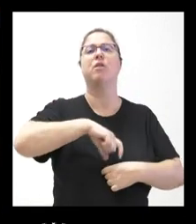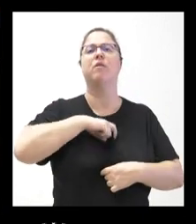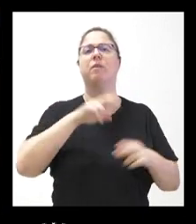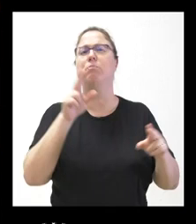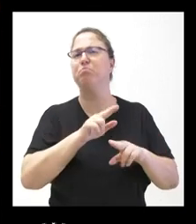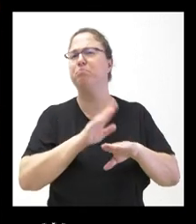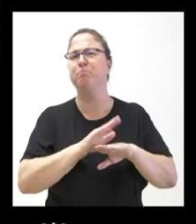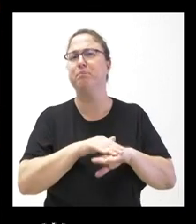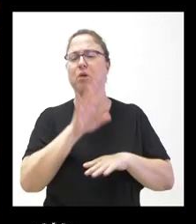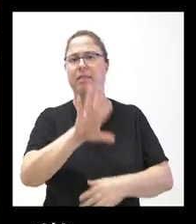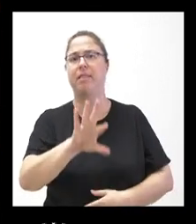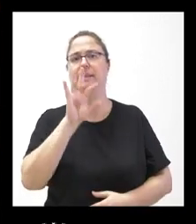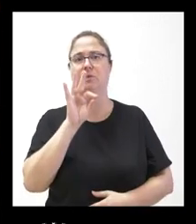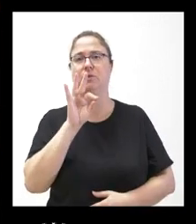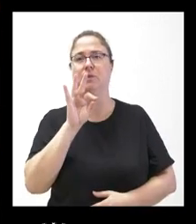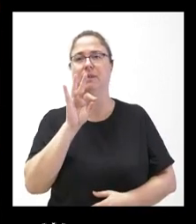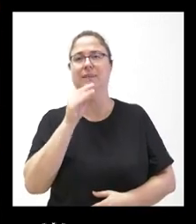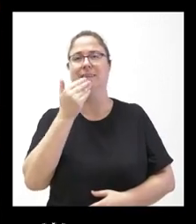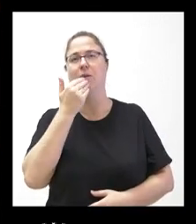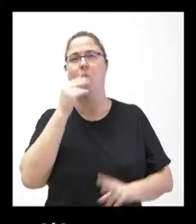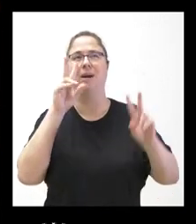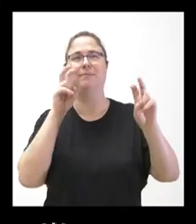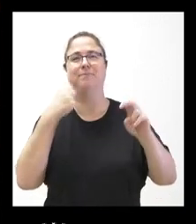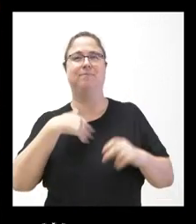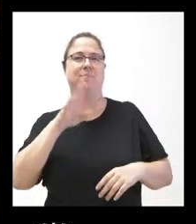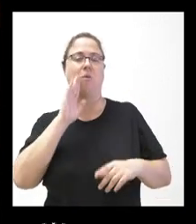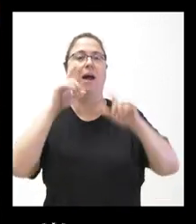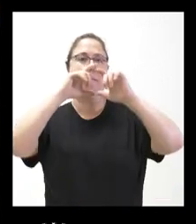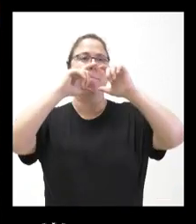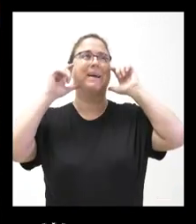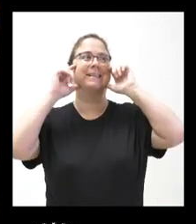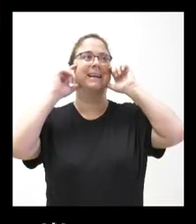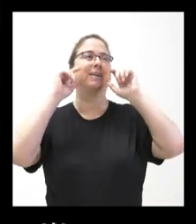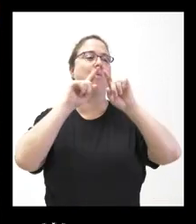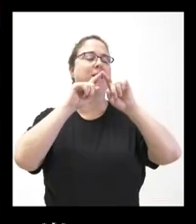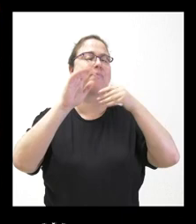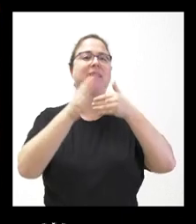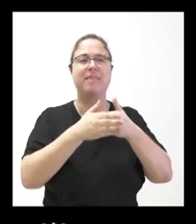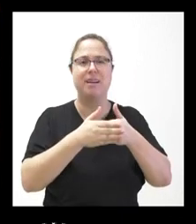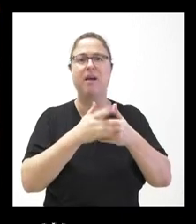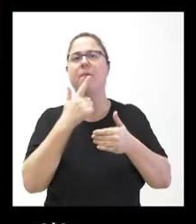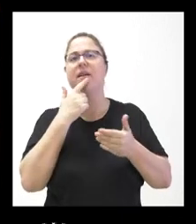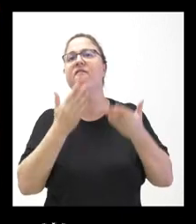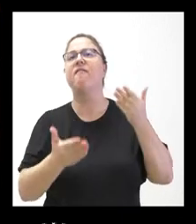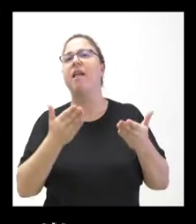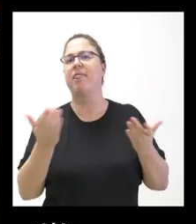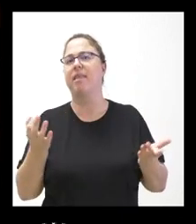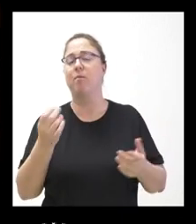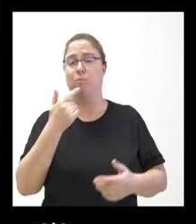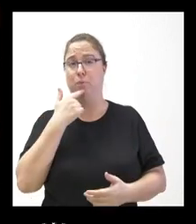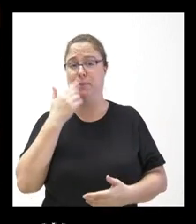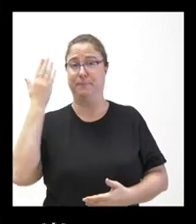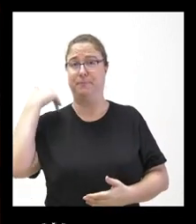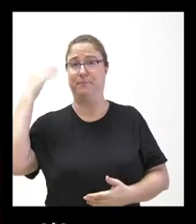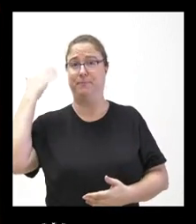de esta decisión, que como que zanja un poco, igual que ha ocurrido con las mascarillas, qué balance hace, teniendo en cuenta también que en algún momento